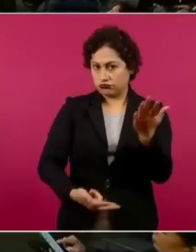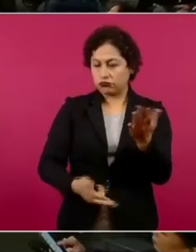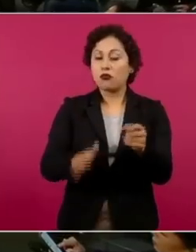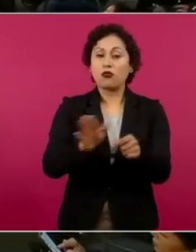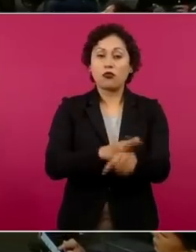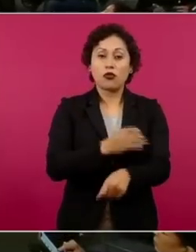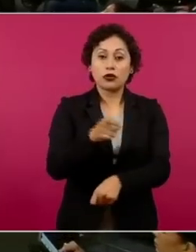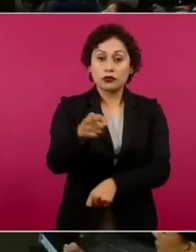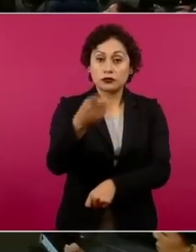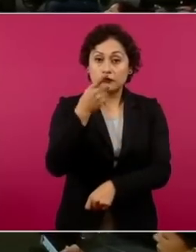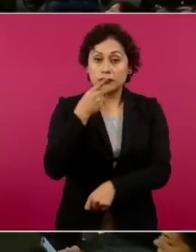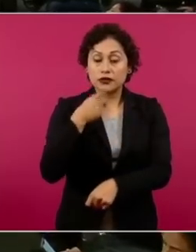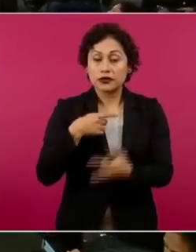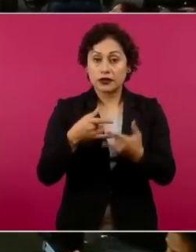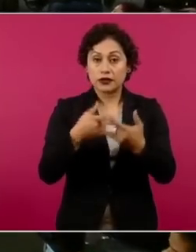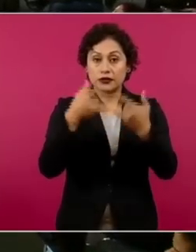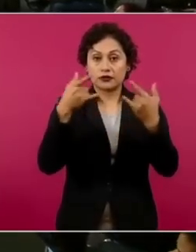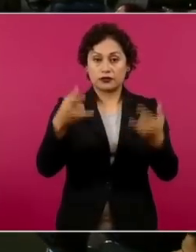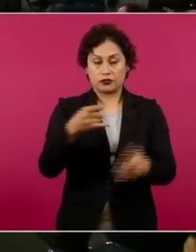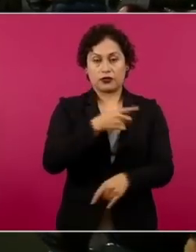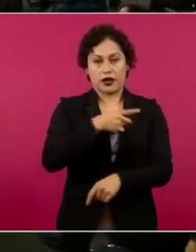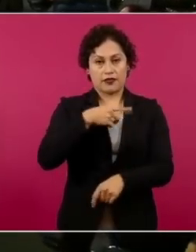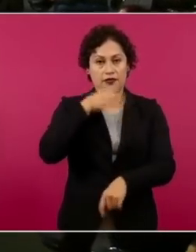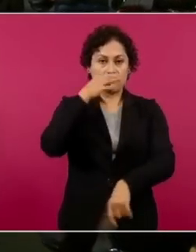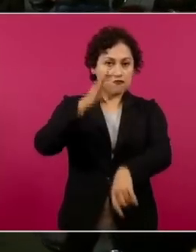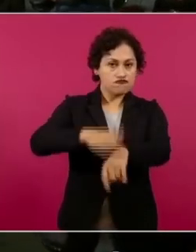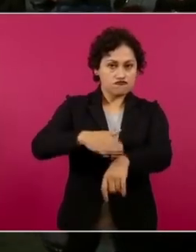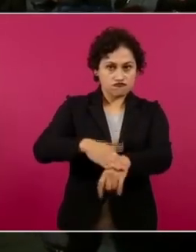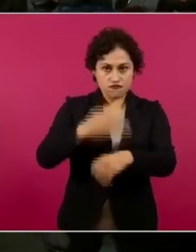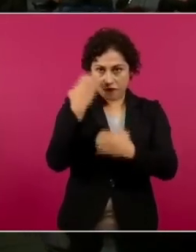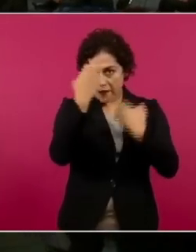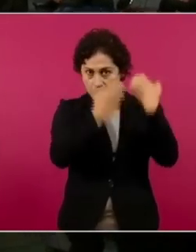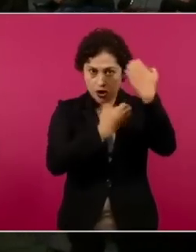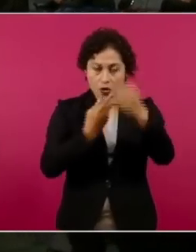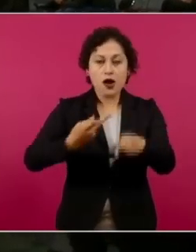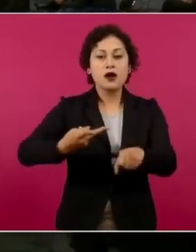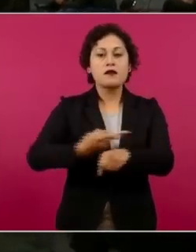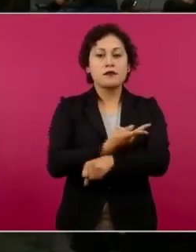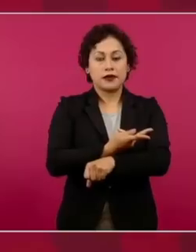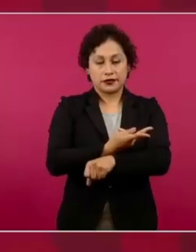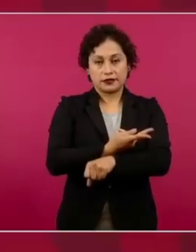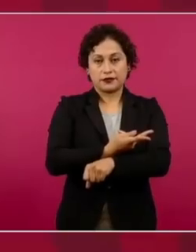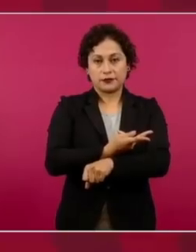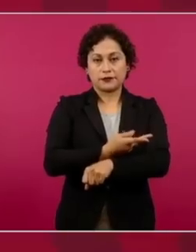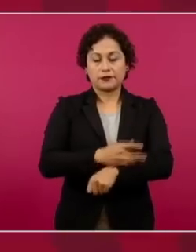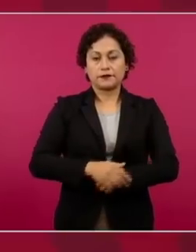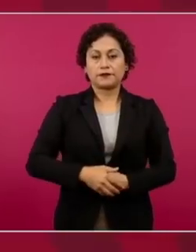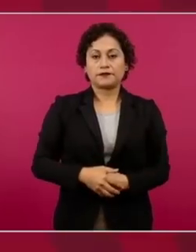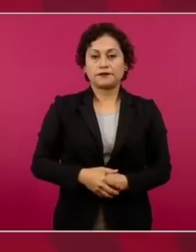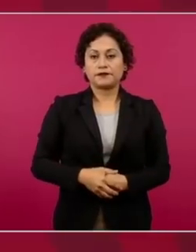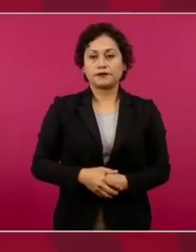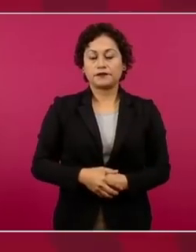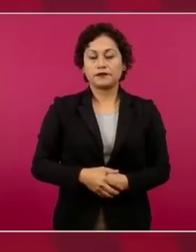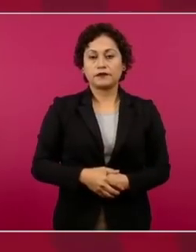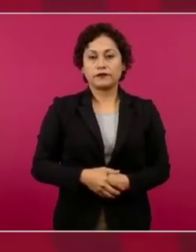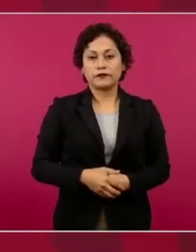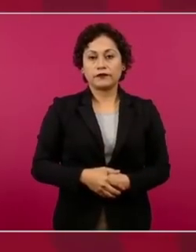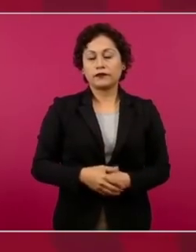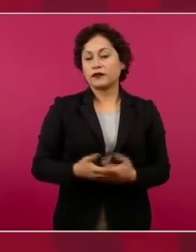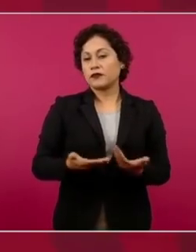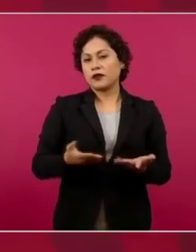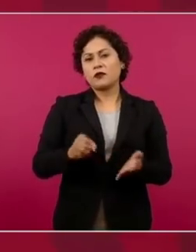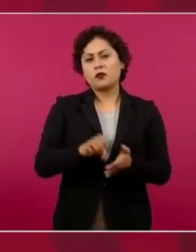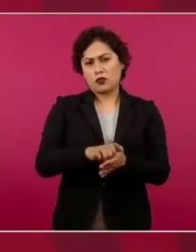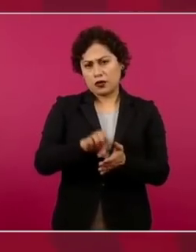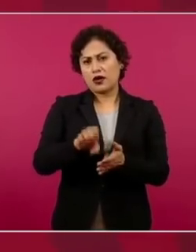hay asuntos así en donde como antes